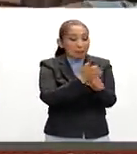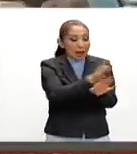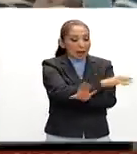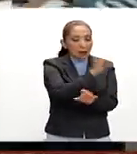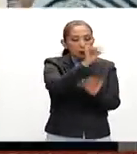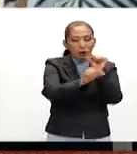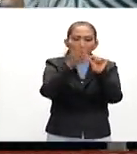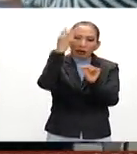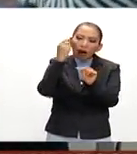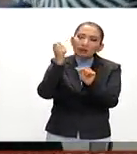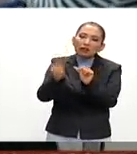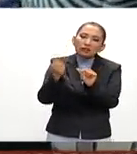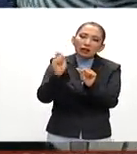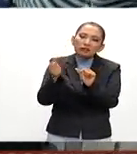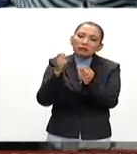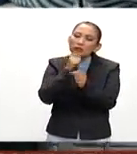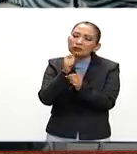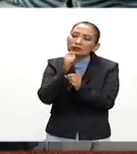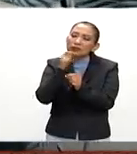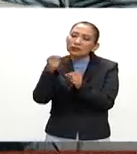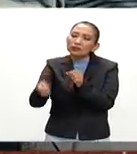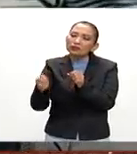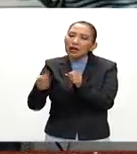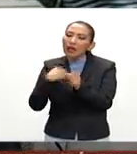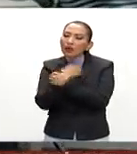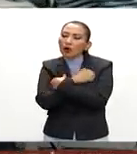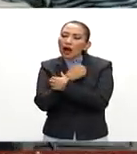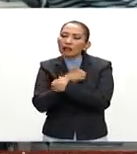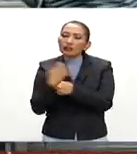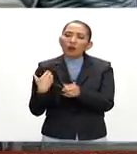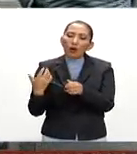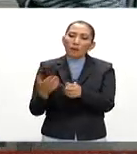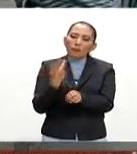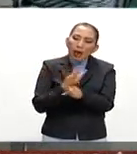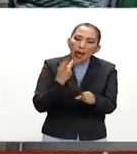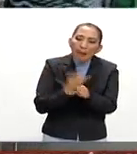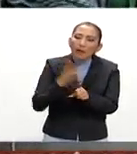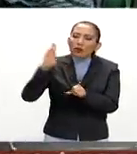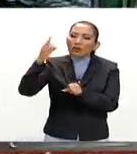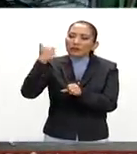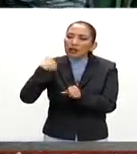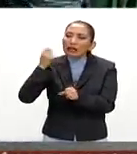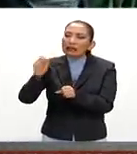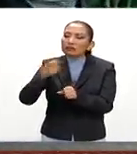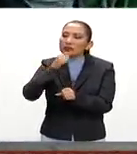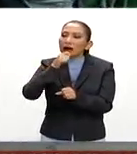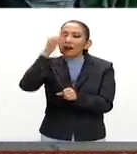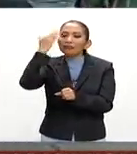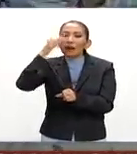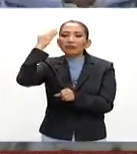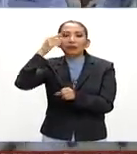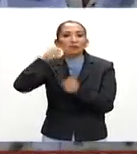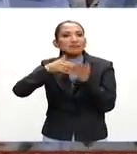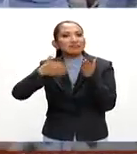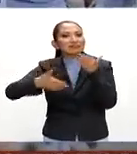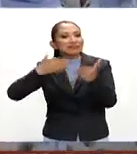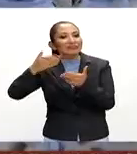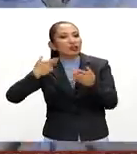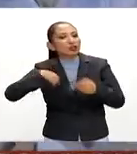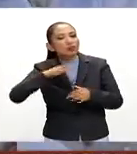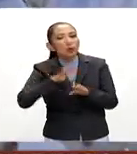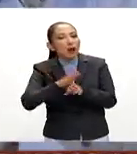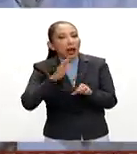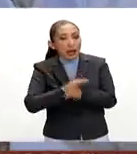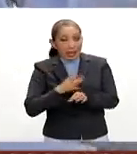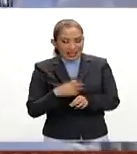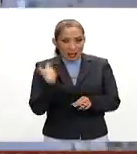creciendo con ellos en el nivel básico en la educación media superior y en la educación superior que es lo que hemos hecho ahora que es lo que que avances hemos tenido